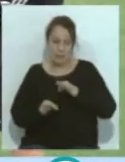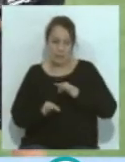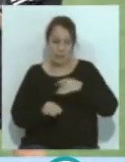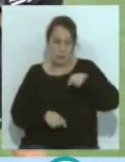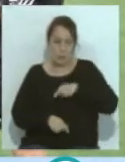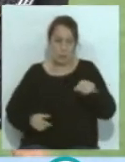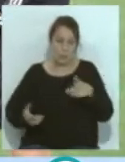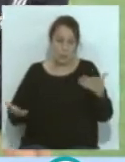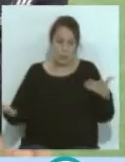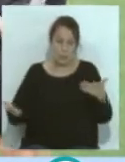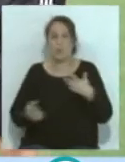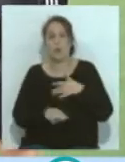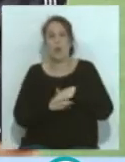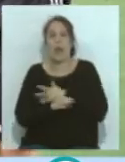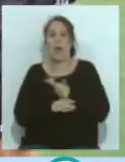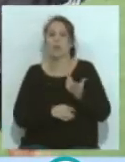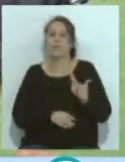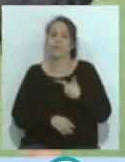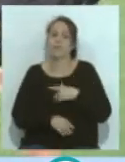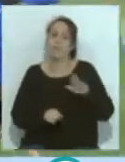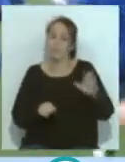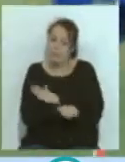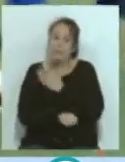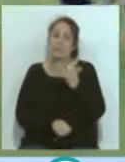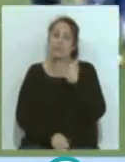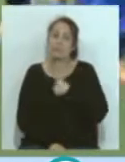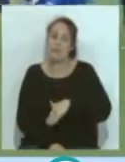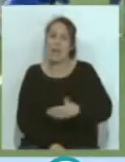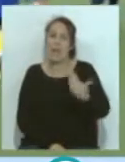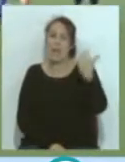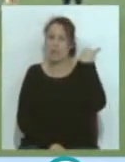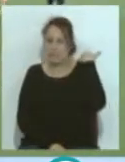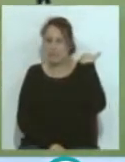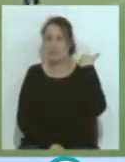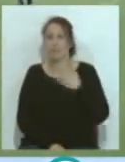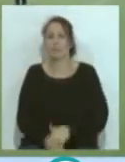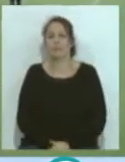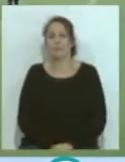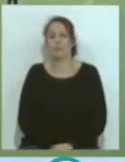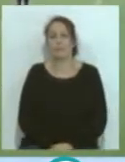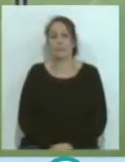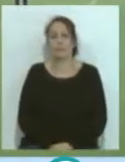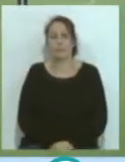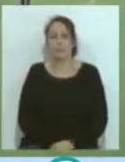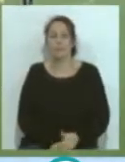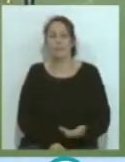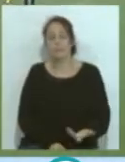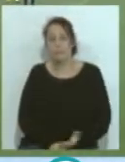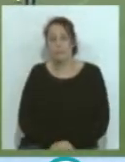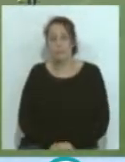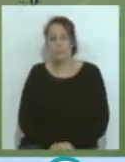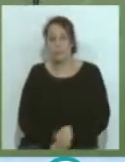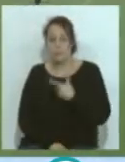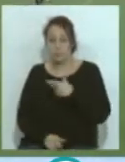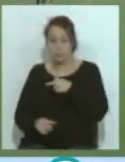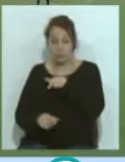afrontar y poder superar lo que ya viene arrastrando desde hace muchos días. Claro, es